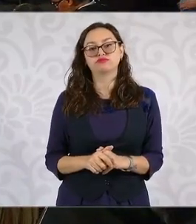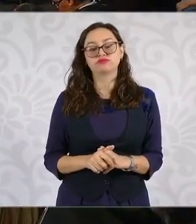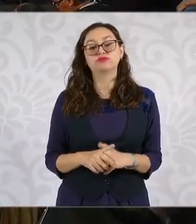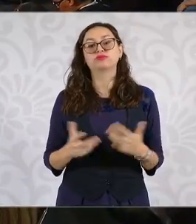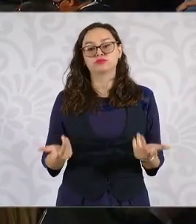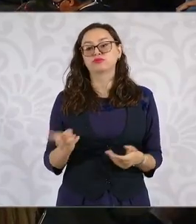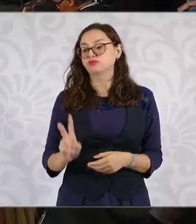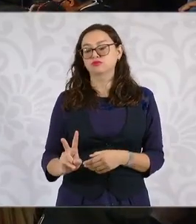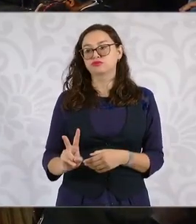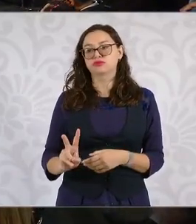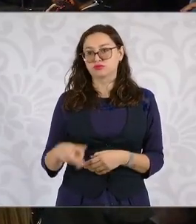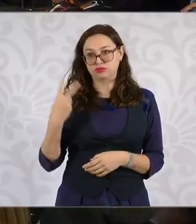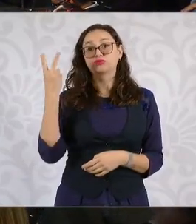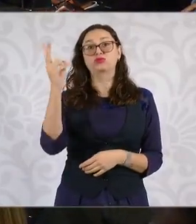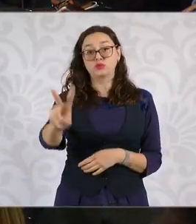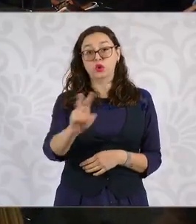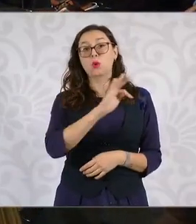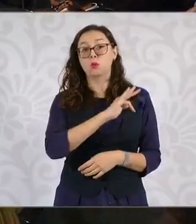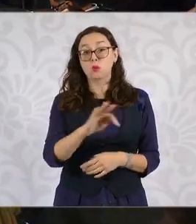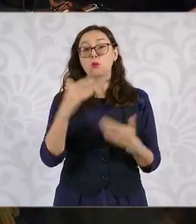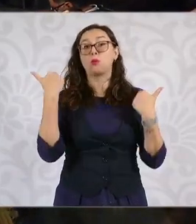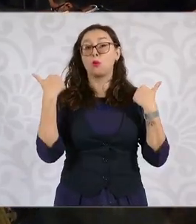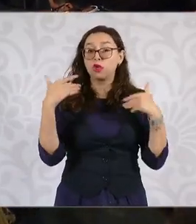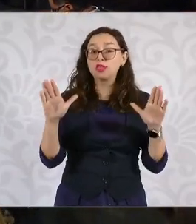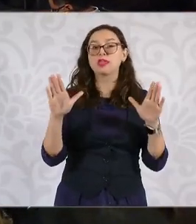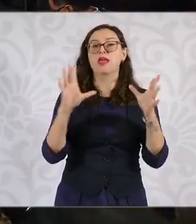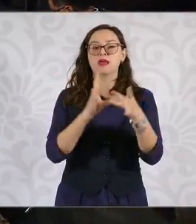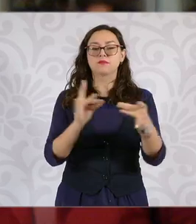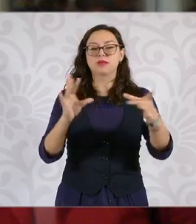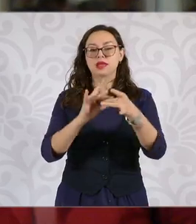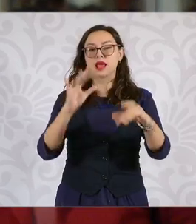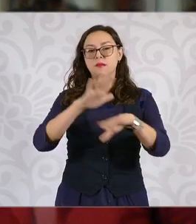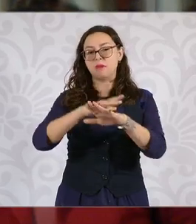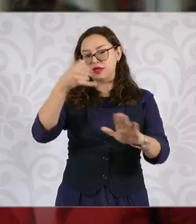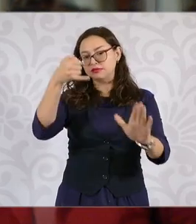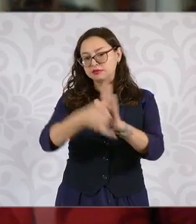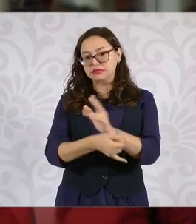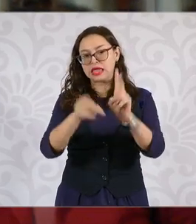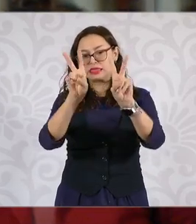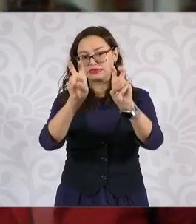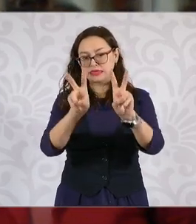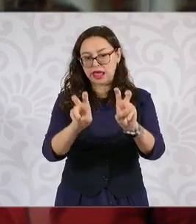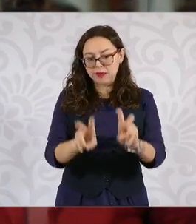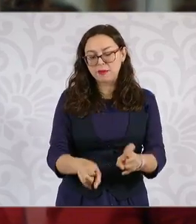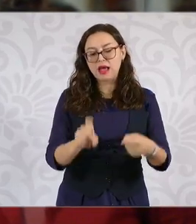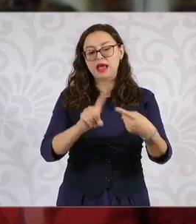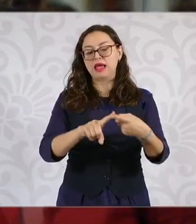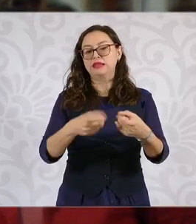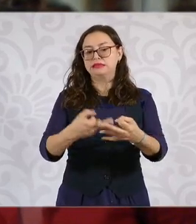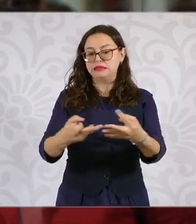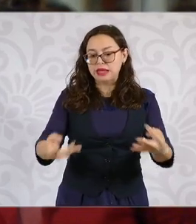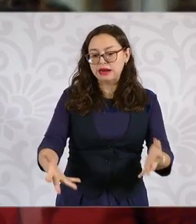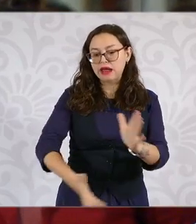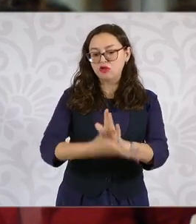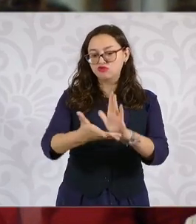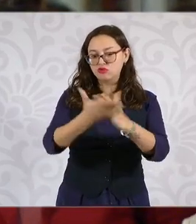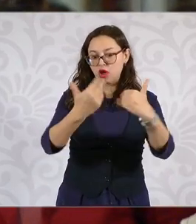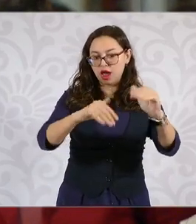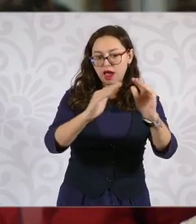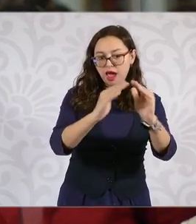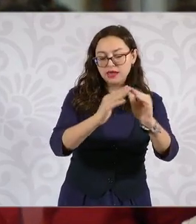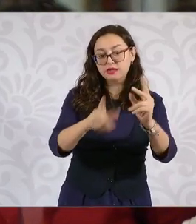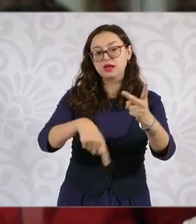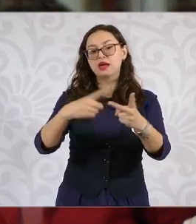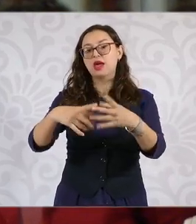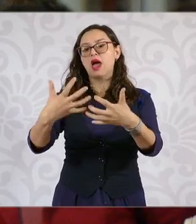dijo que es el próximo viernes precisar qué temas tratará, si será este de vivienda, si será sobre la desaladora de agua y también pues si